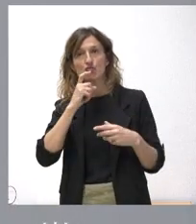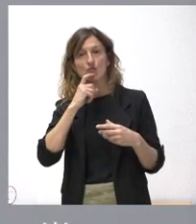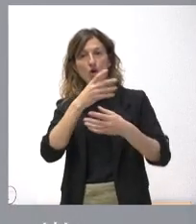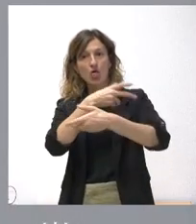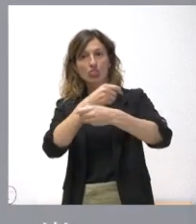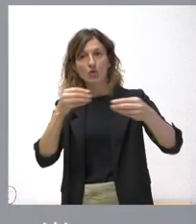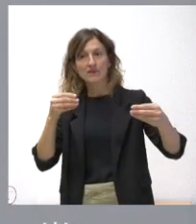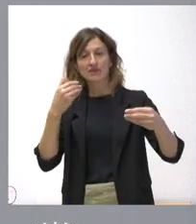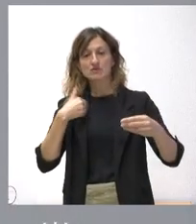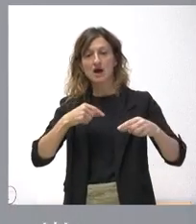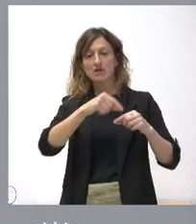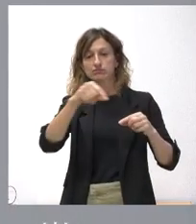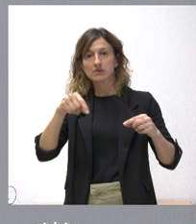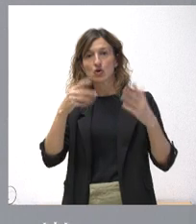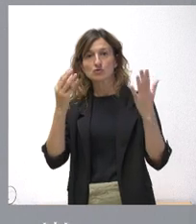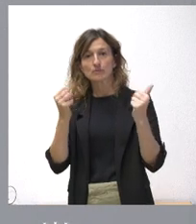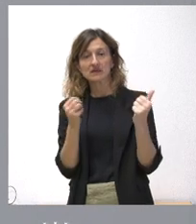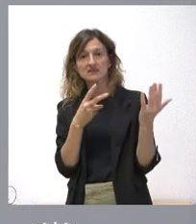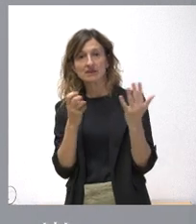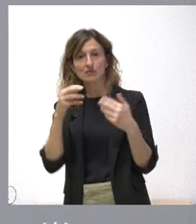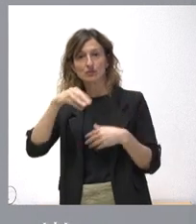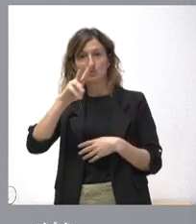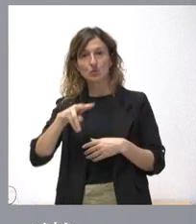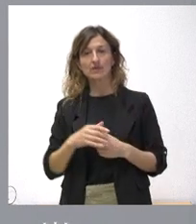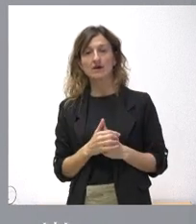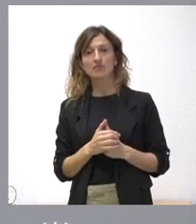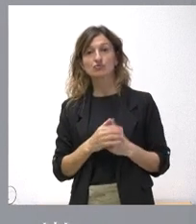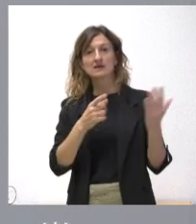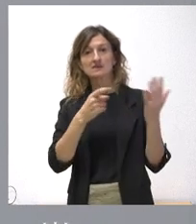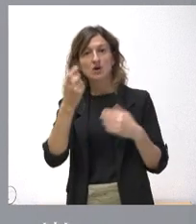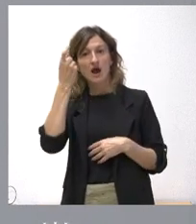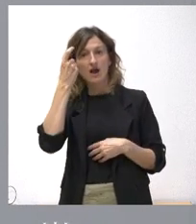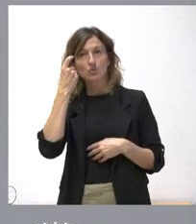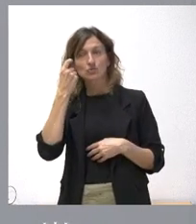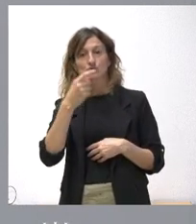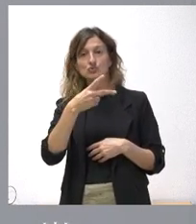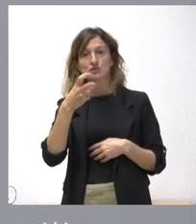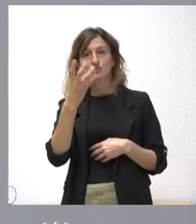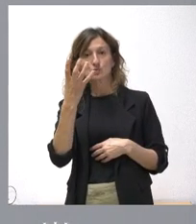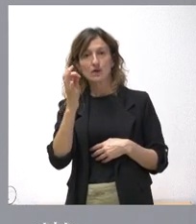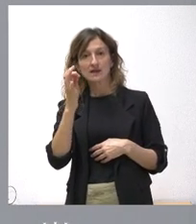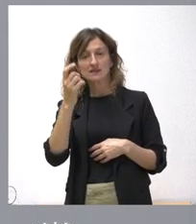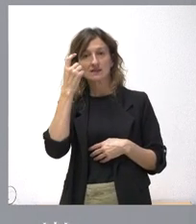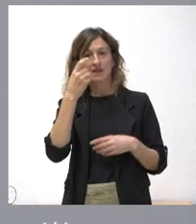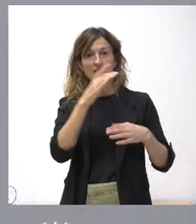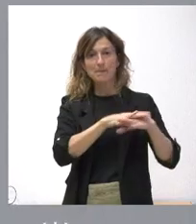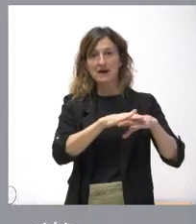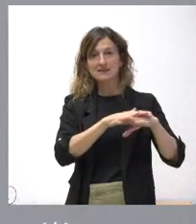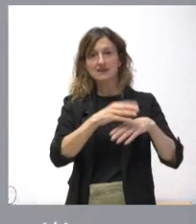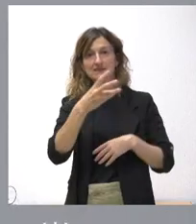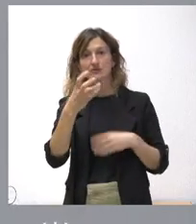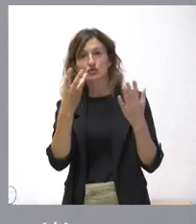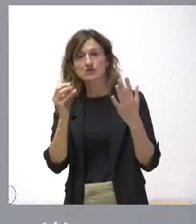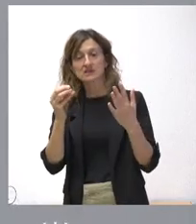documentación, la superficie, 8.700 metros cuadrados, 600 alumnos, 240 en enseñanza elemental y 380